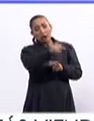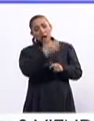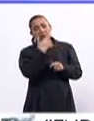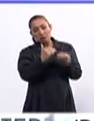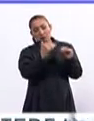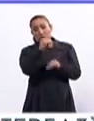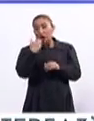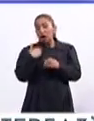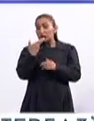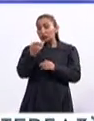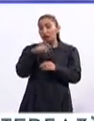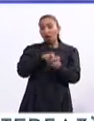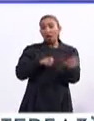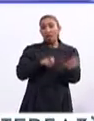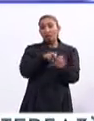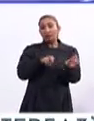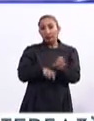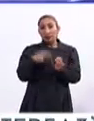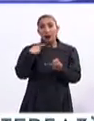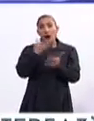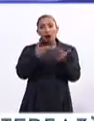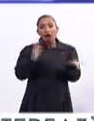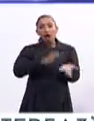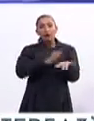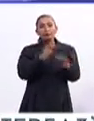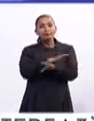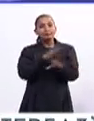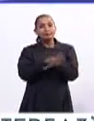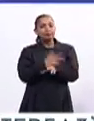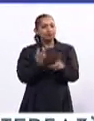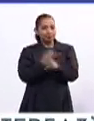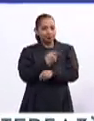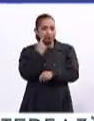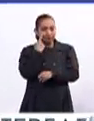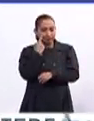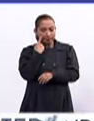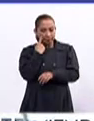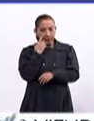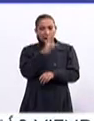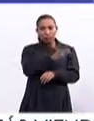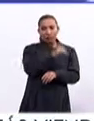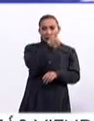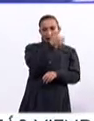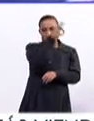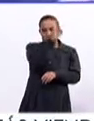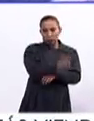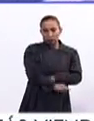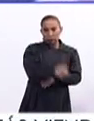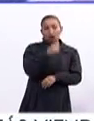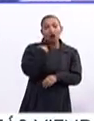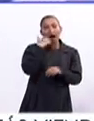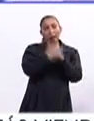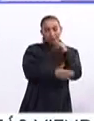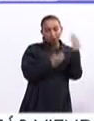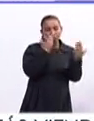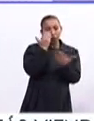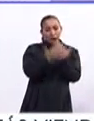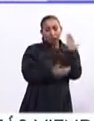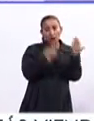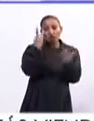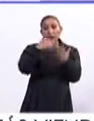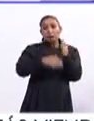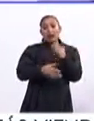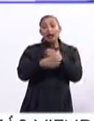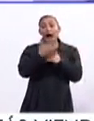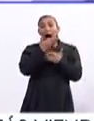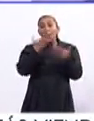números. Pero el número hispano es el más bajo. Pero ha ido cambiando. ¿Qué sucedió? Nada más de 56% que sí la terminaban, en el